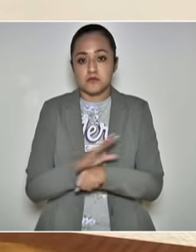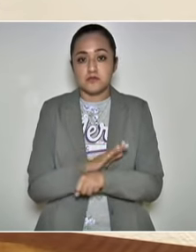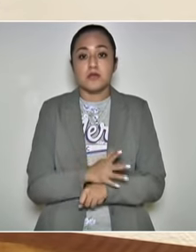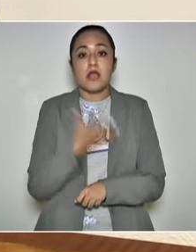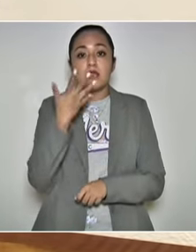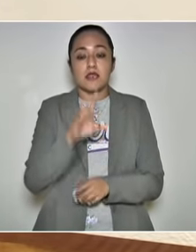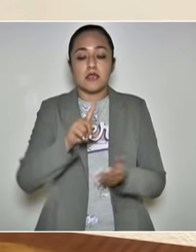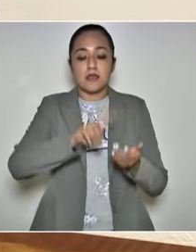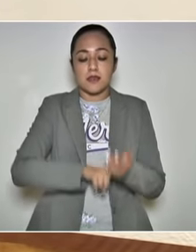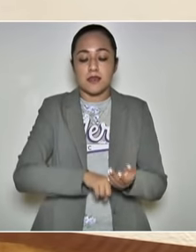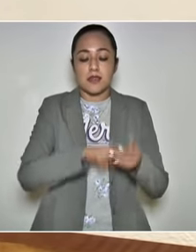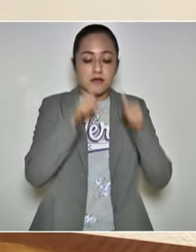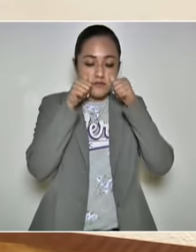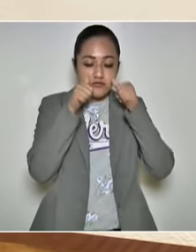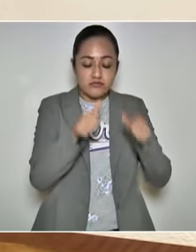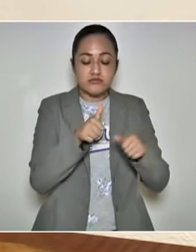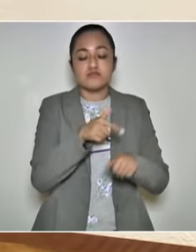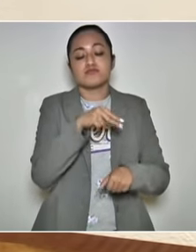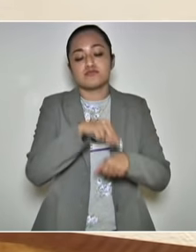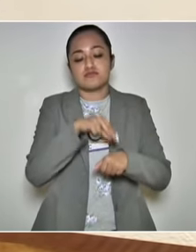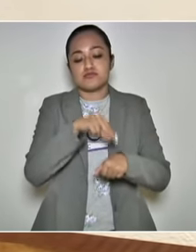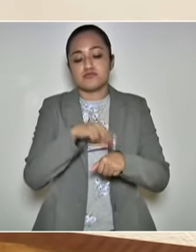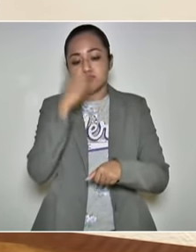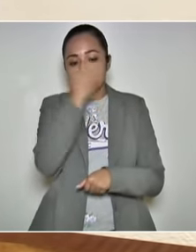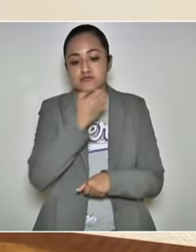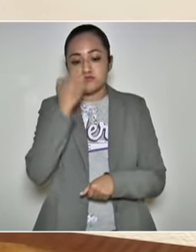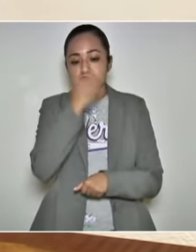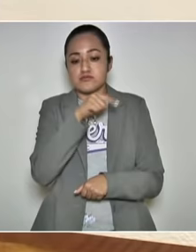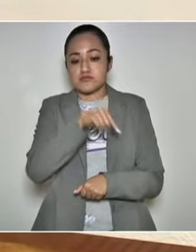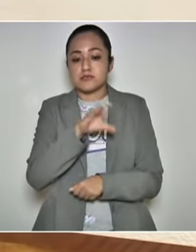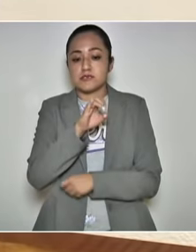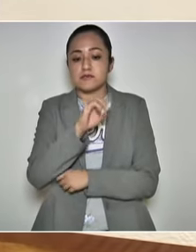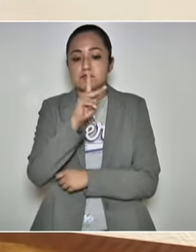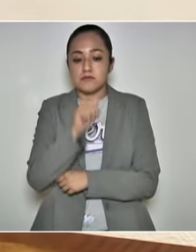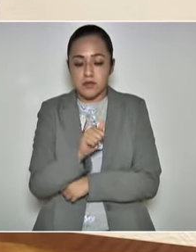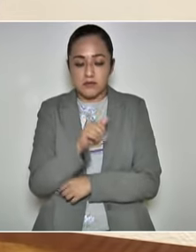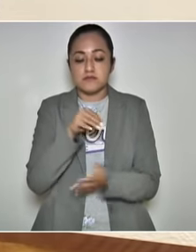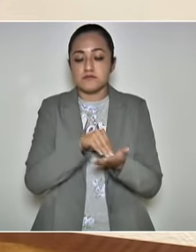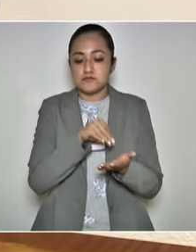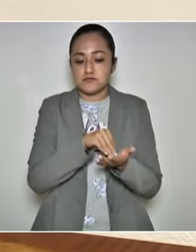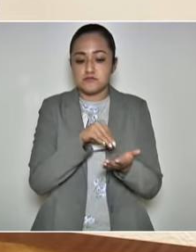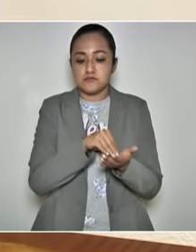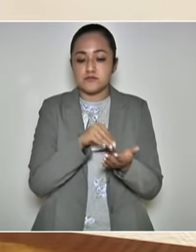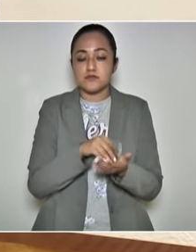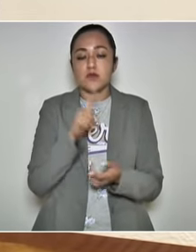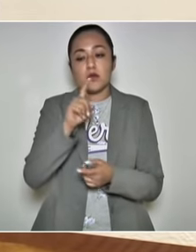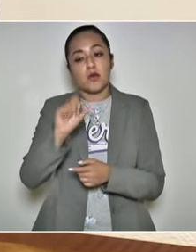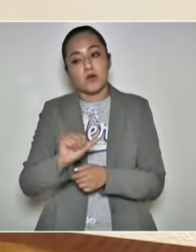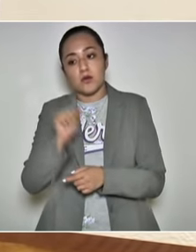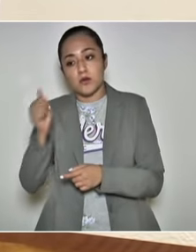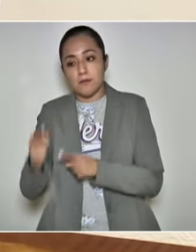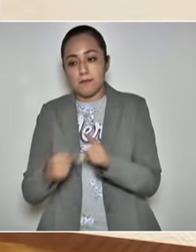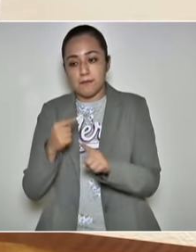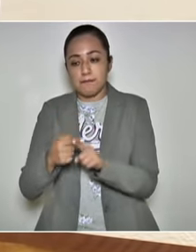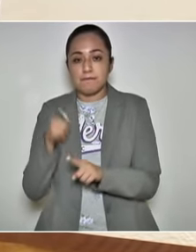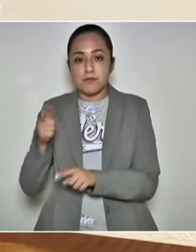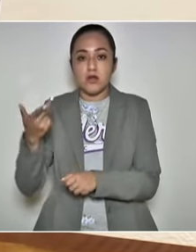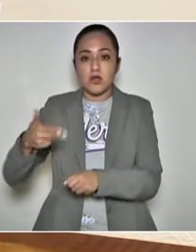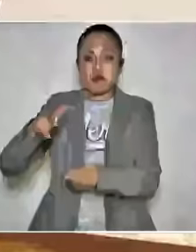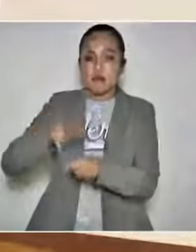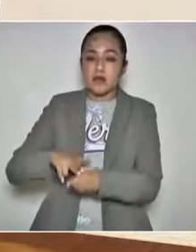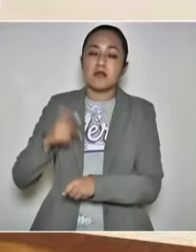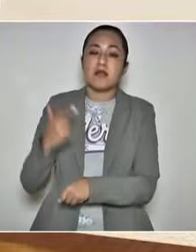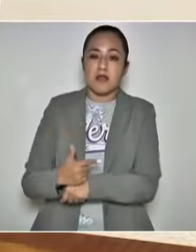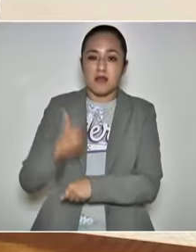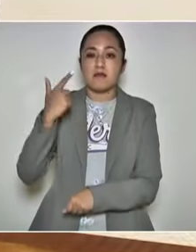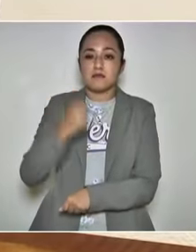personas que están siendo atendidas y monitoreadas permanentemente en las instalaciones del SIEPA y una más que tuvo